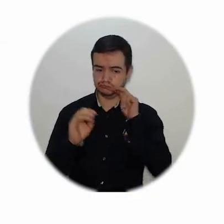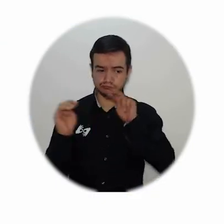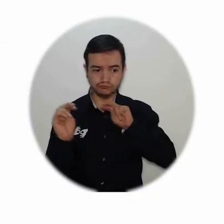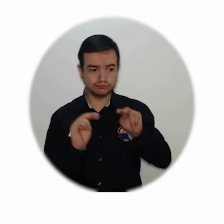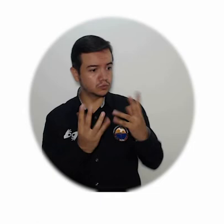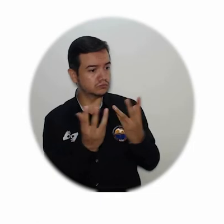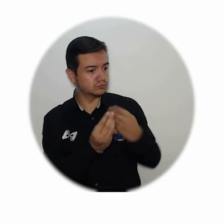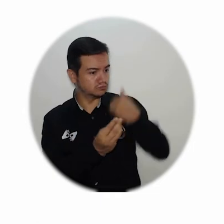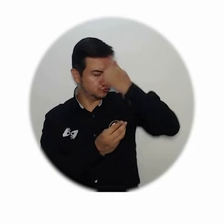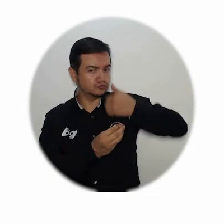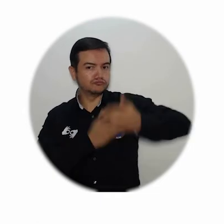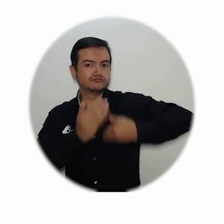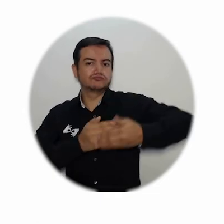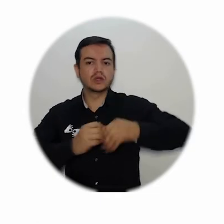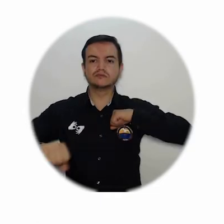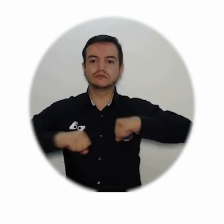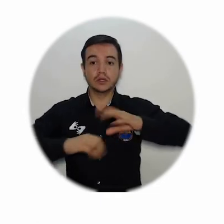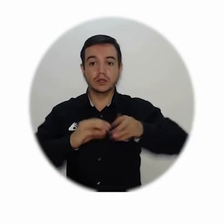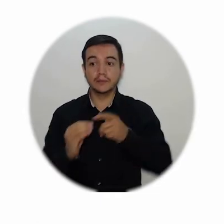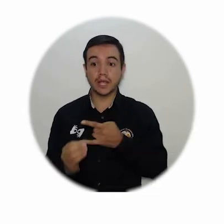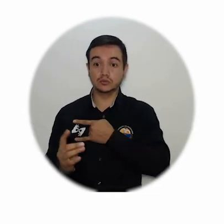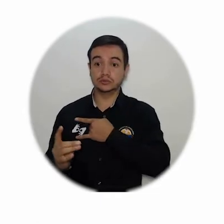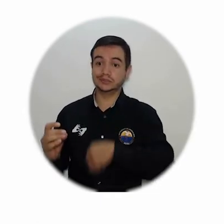más incluyente e innovadora.